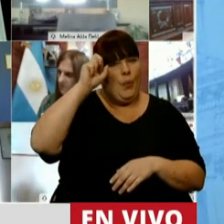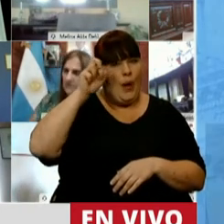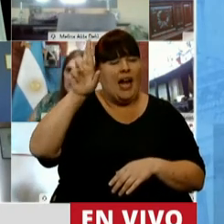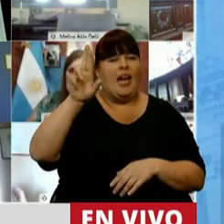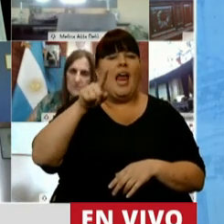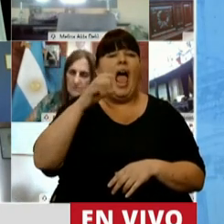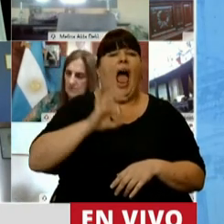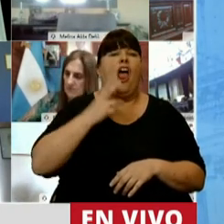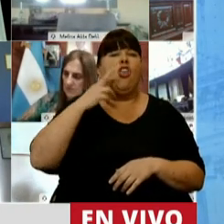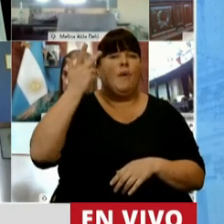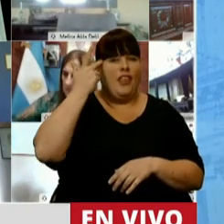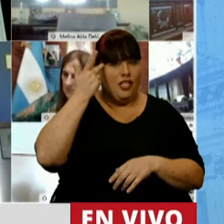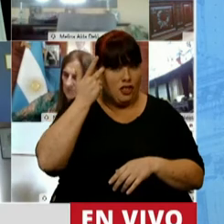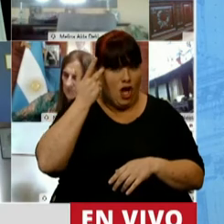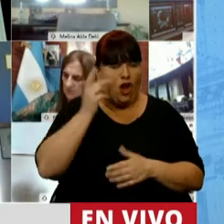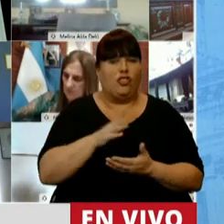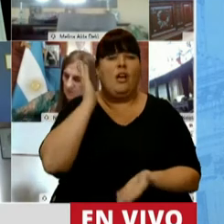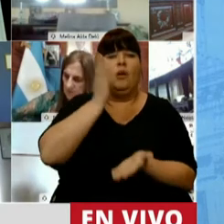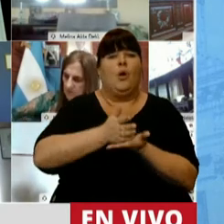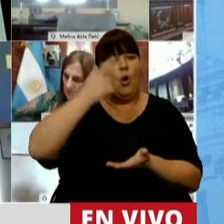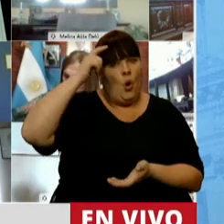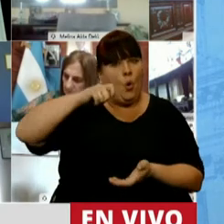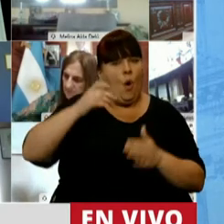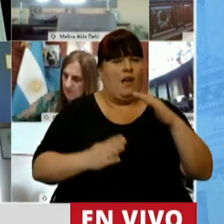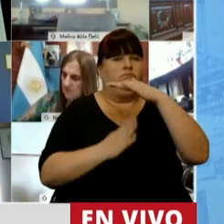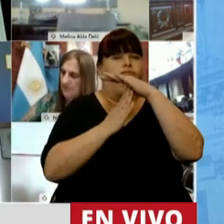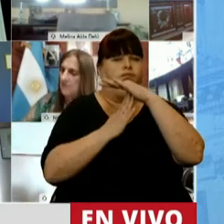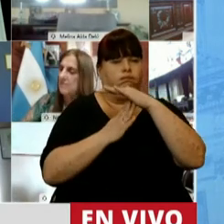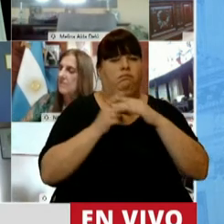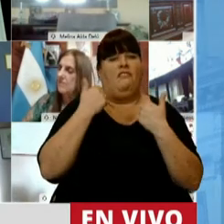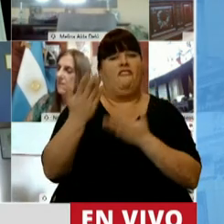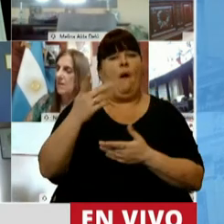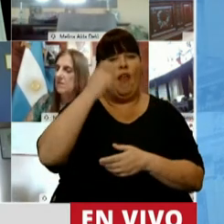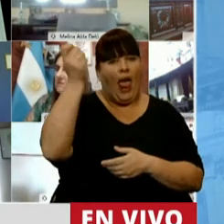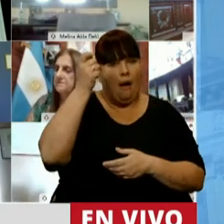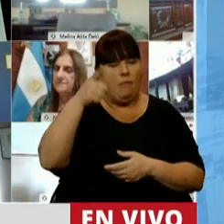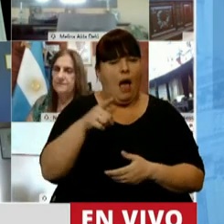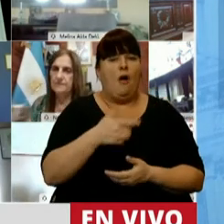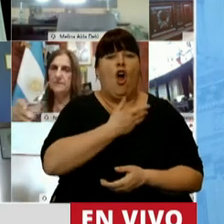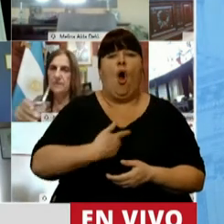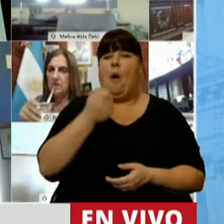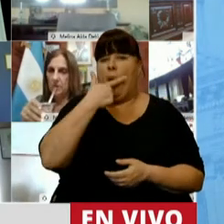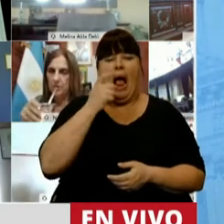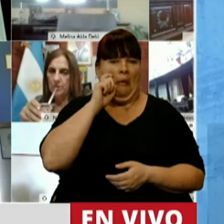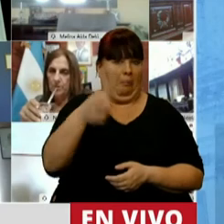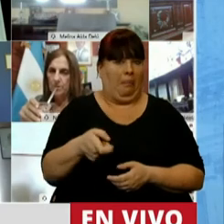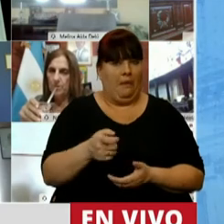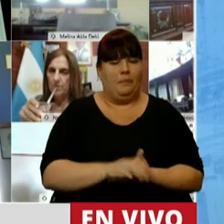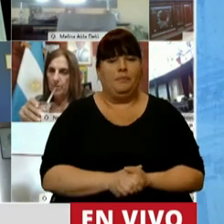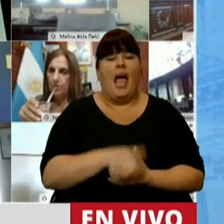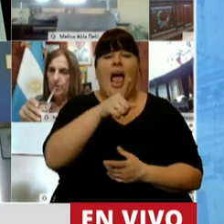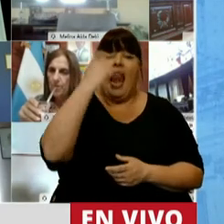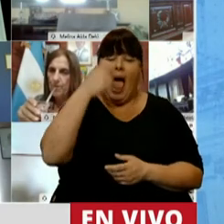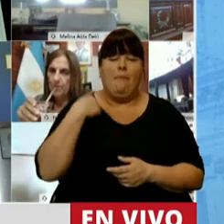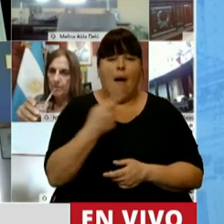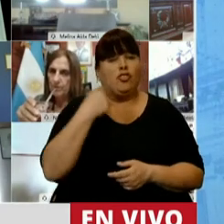en el año 2018, luego de fallo de la Corte Suprema de Justicia a favor de La Pampa, el gobierno de Macri no cumplió. Desde La